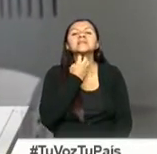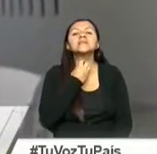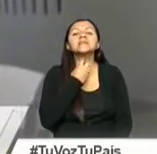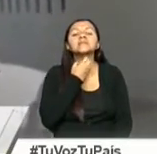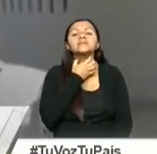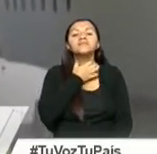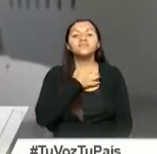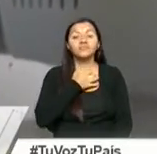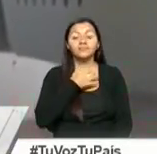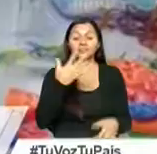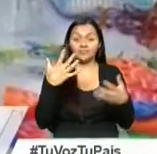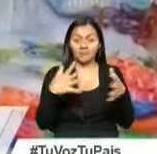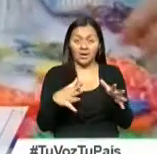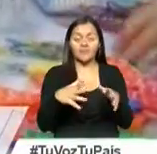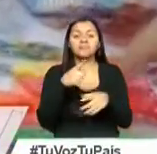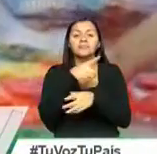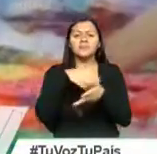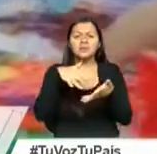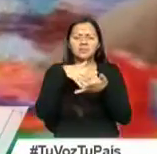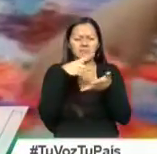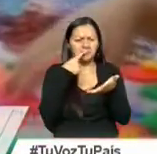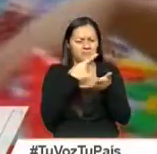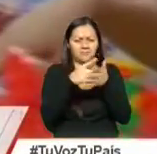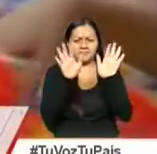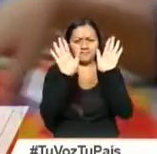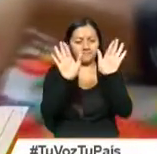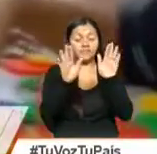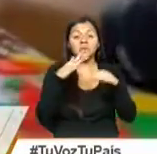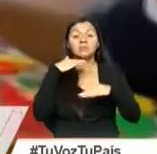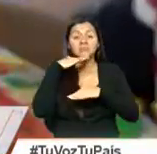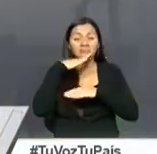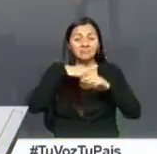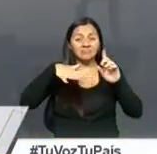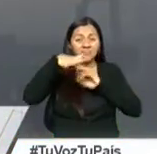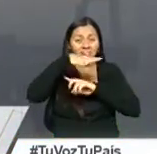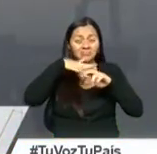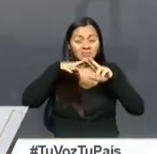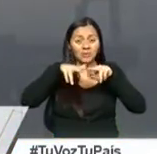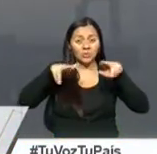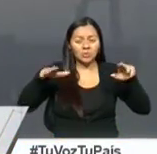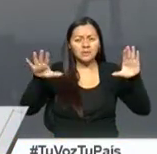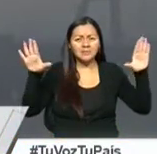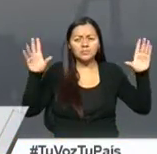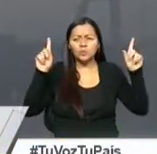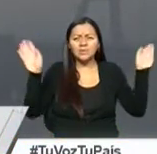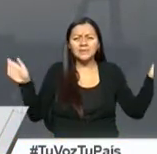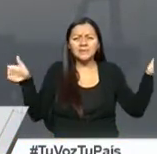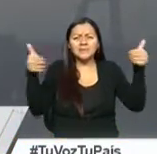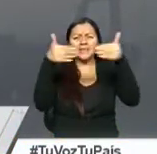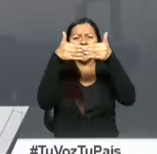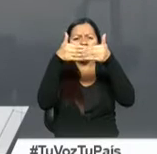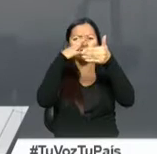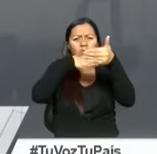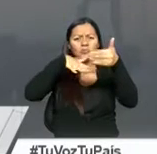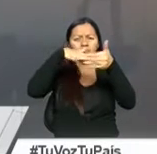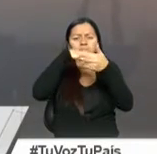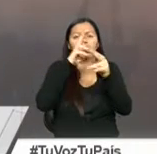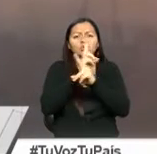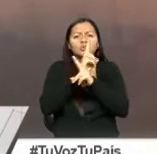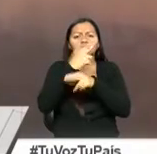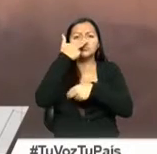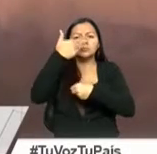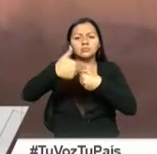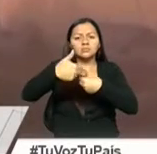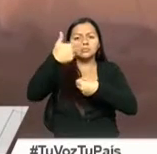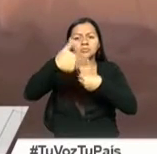El estudio analiza también la carga que supone la contaminación en los recintos cerrados causada generalmente por el uso de combustibles